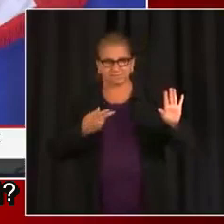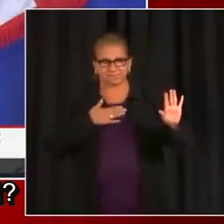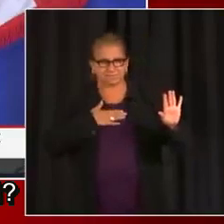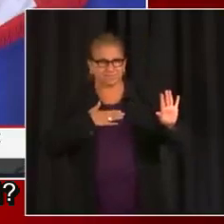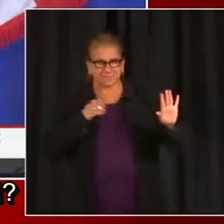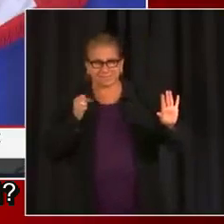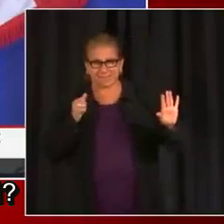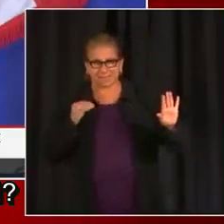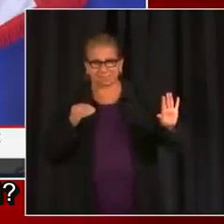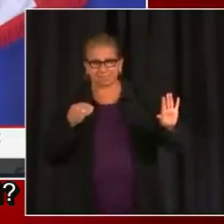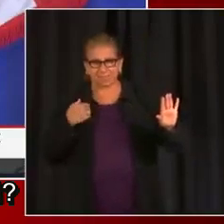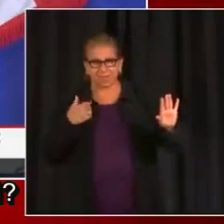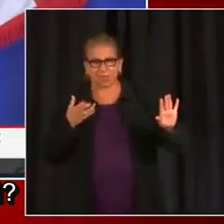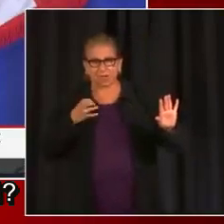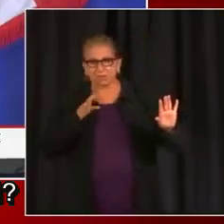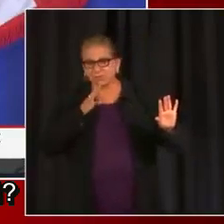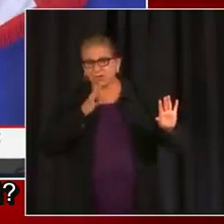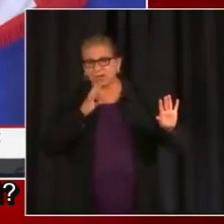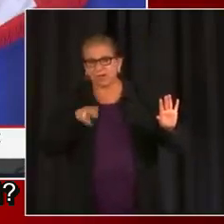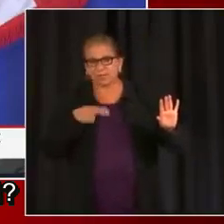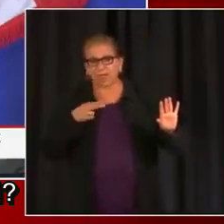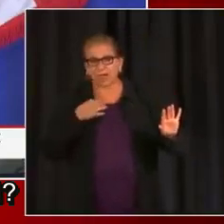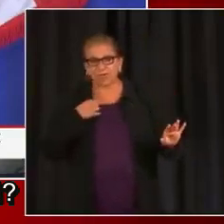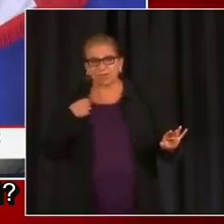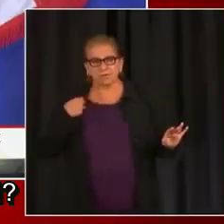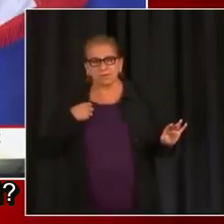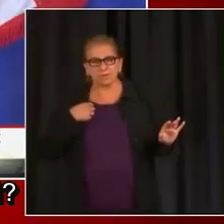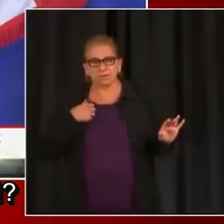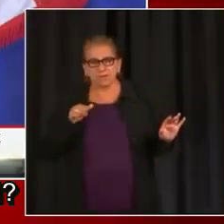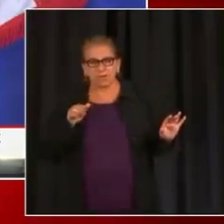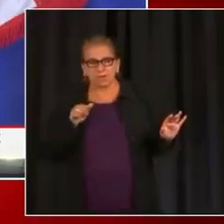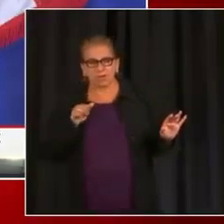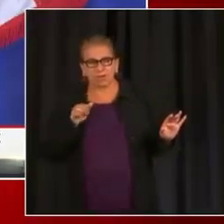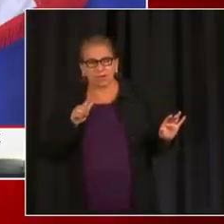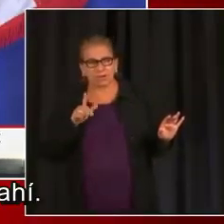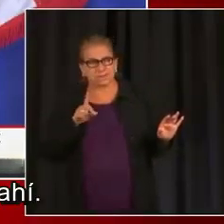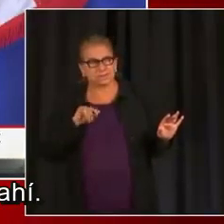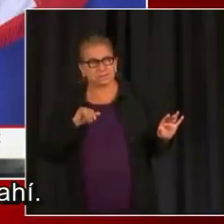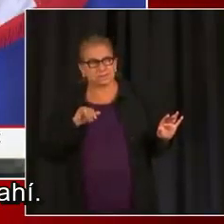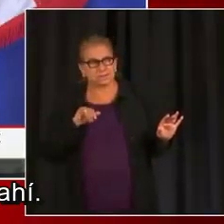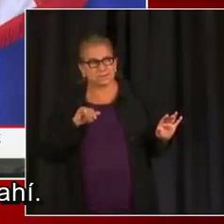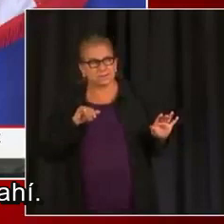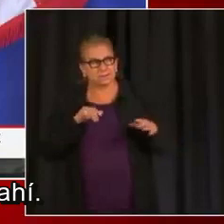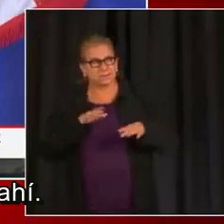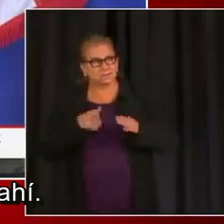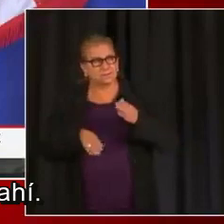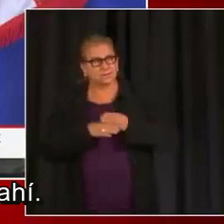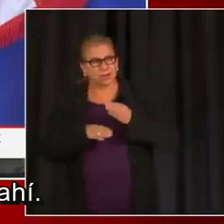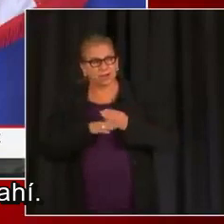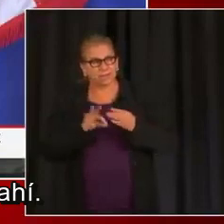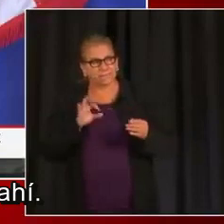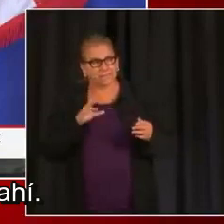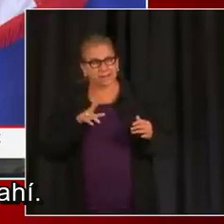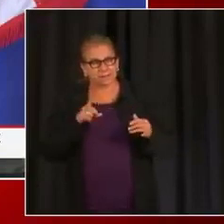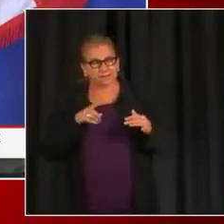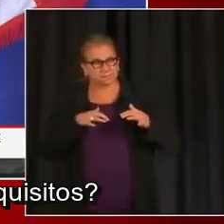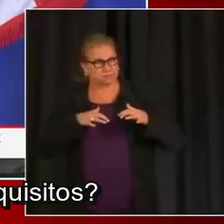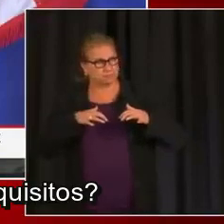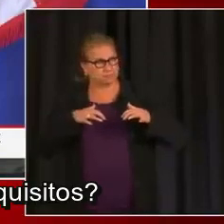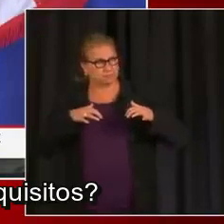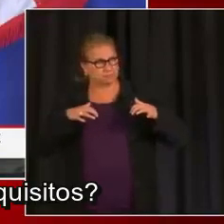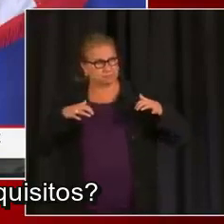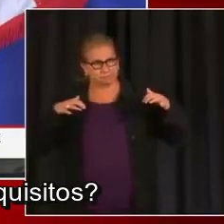sobre el Matt's Park, el Audi Field? Que obviamente hay mucha gente ahí. Sí,